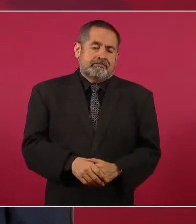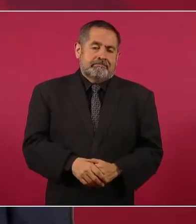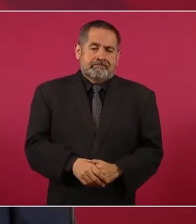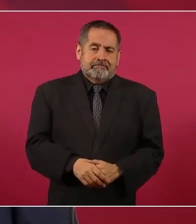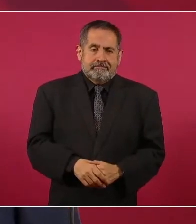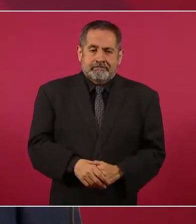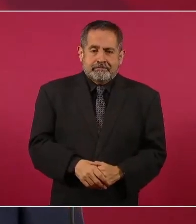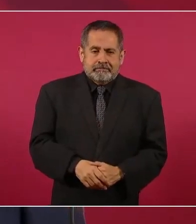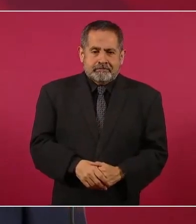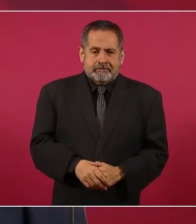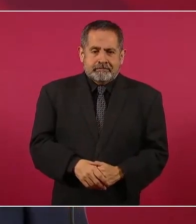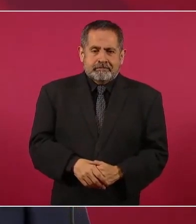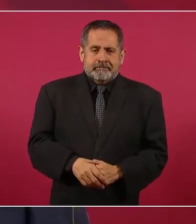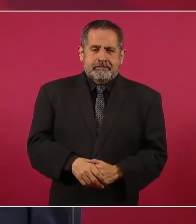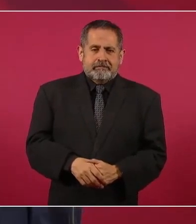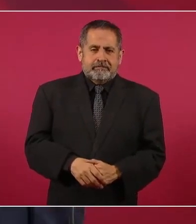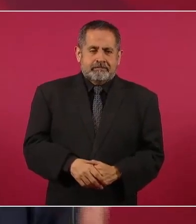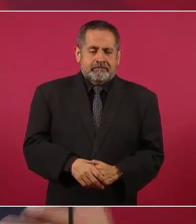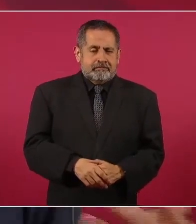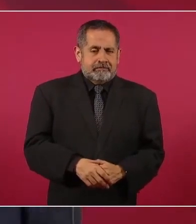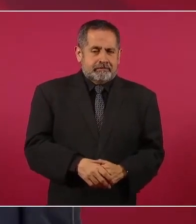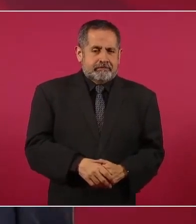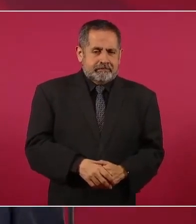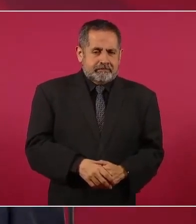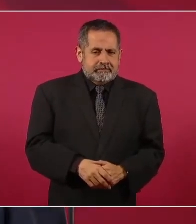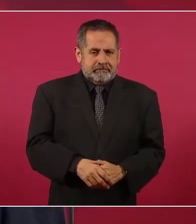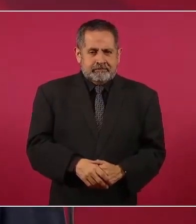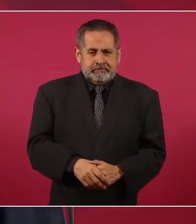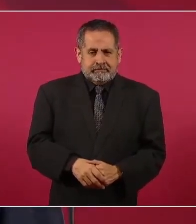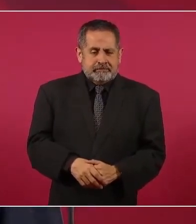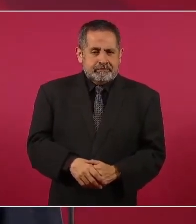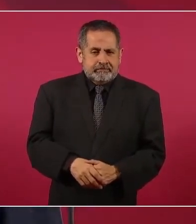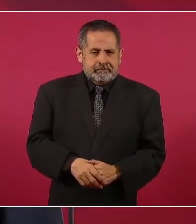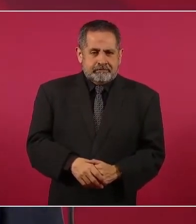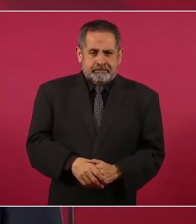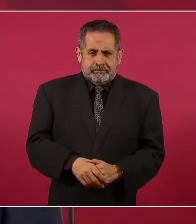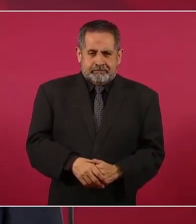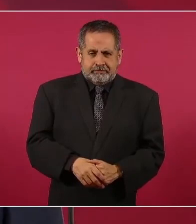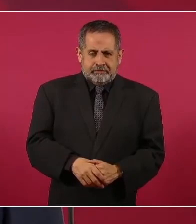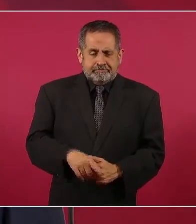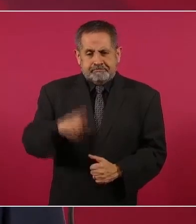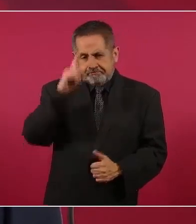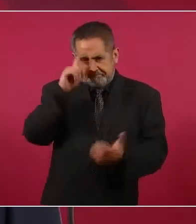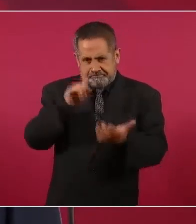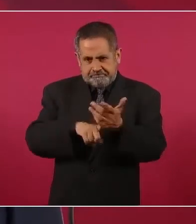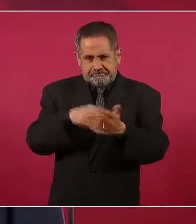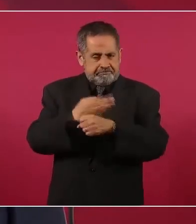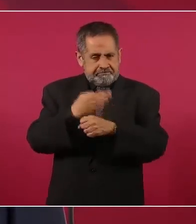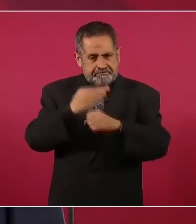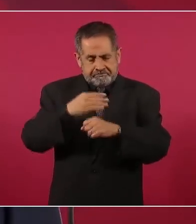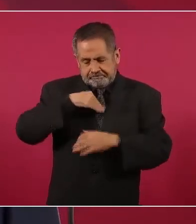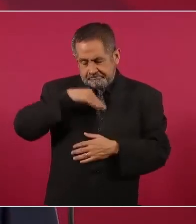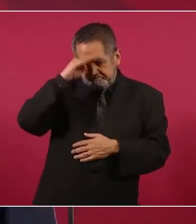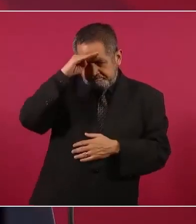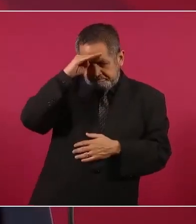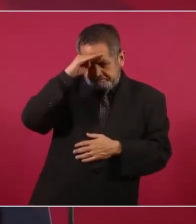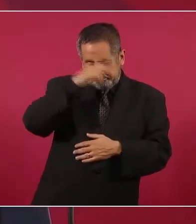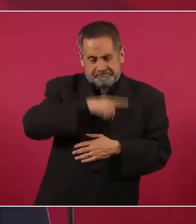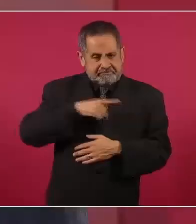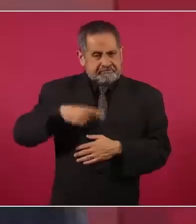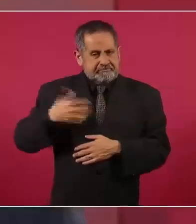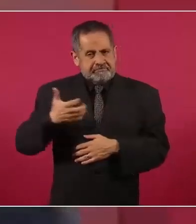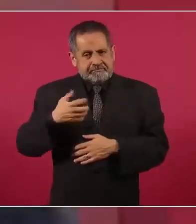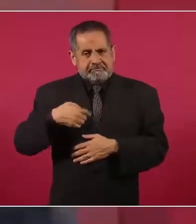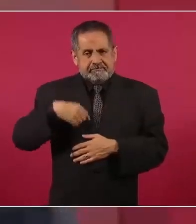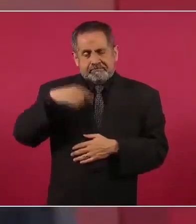Entonces, yo creo que lo que hay que procurar es